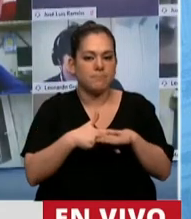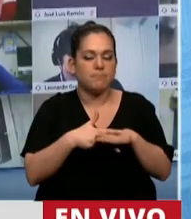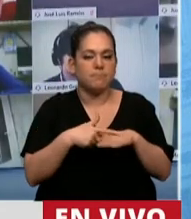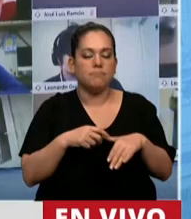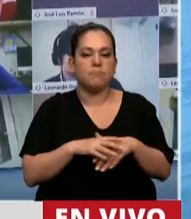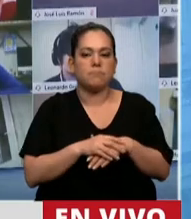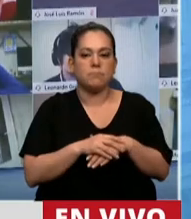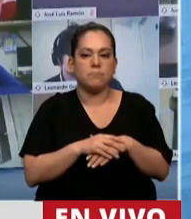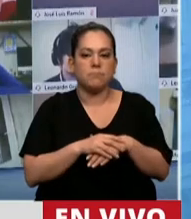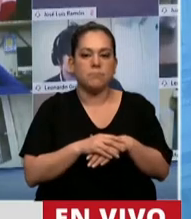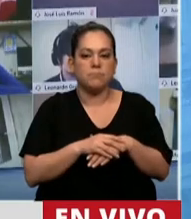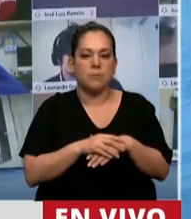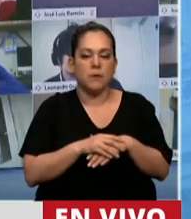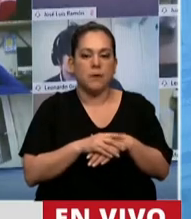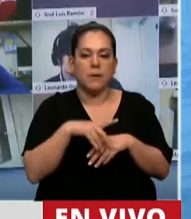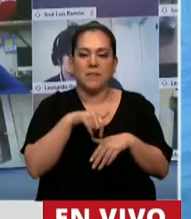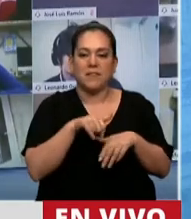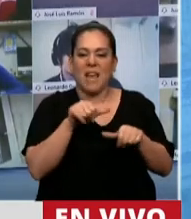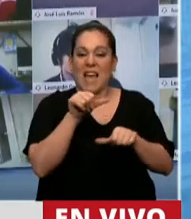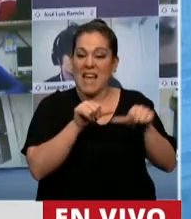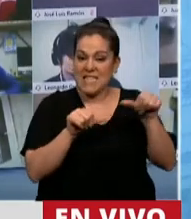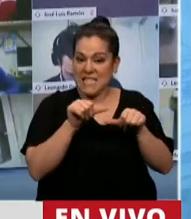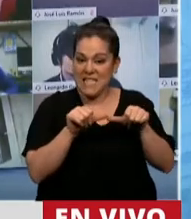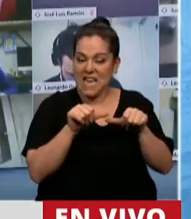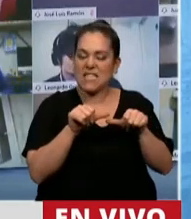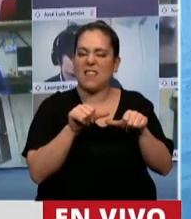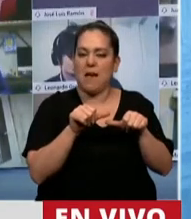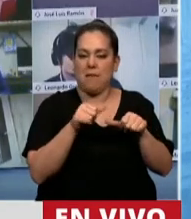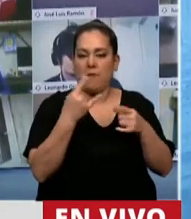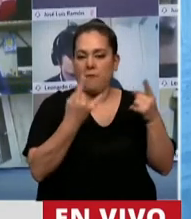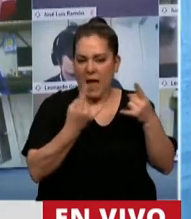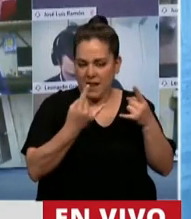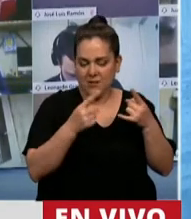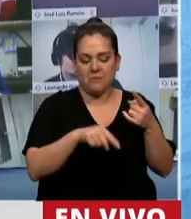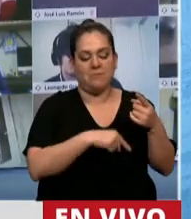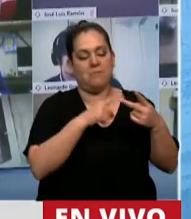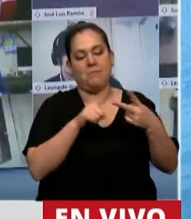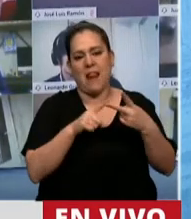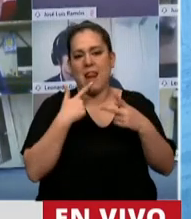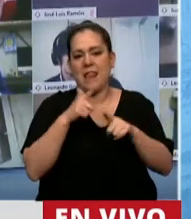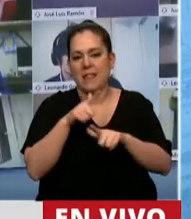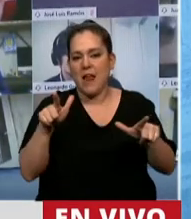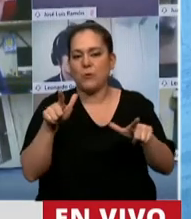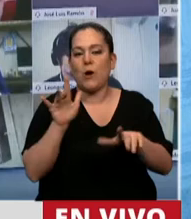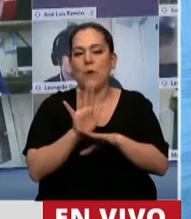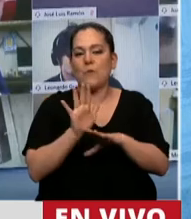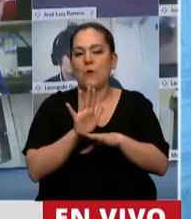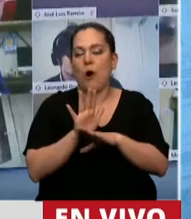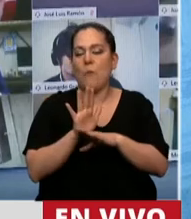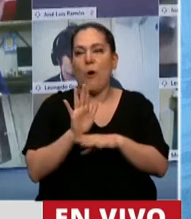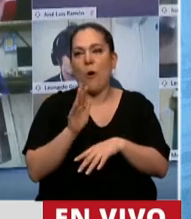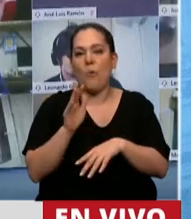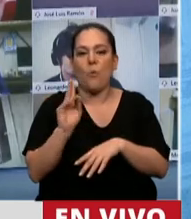en ciencia sería una hipótesis falsa, en literatura sería un oximorón, algo así como un muerto viviente,